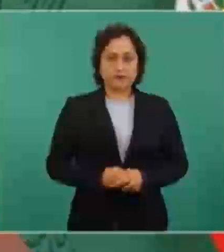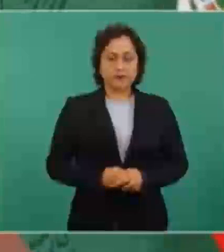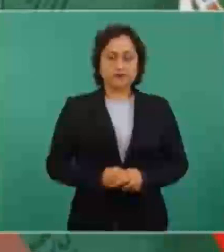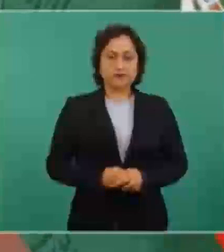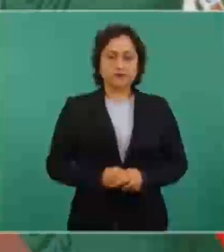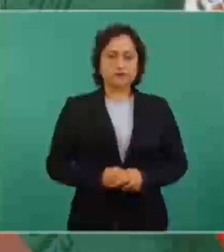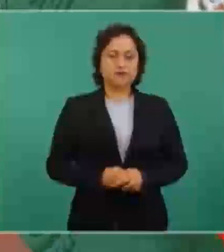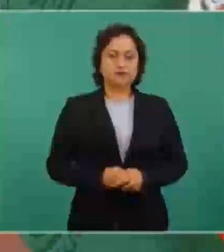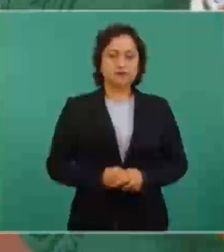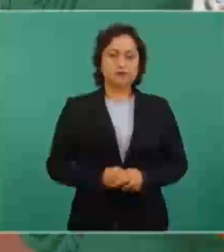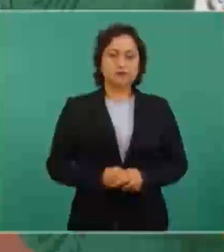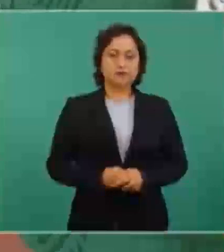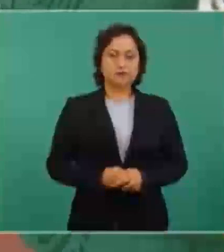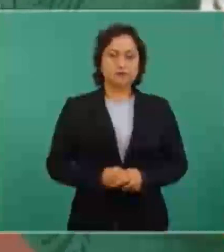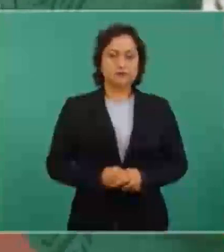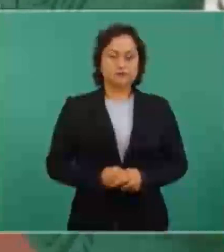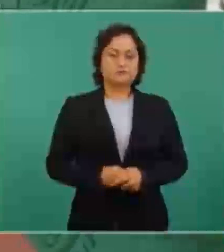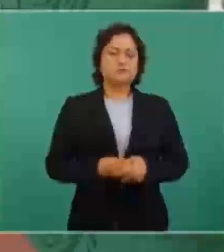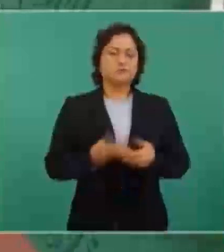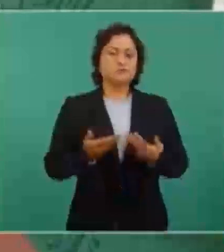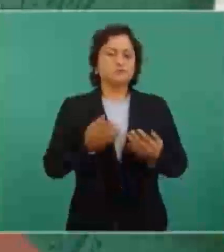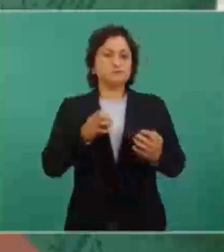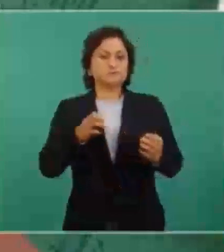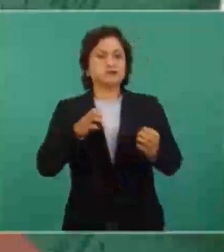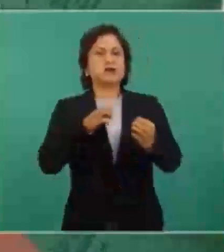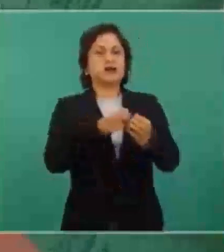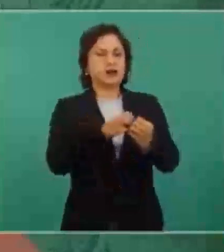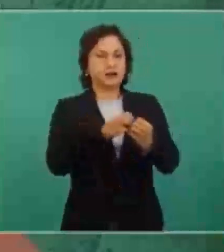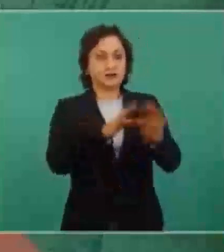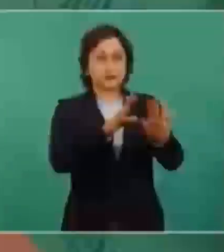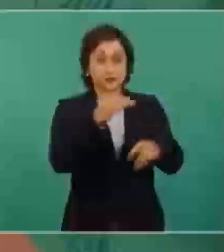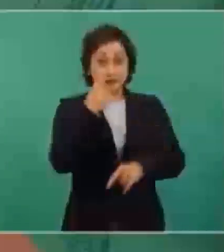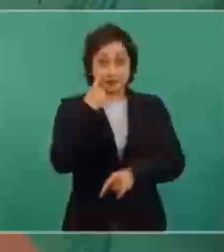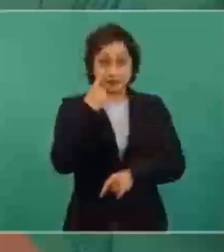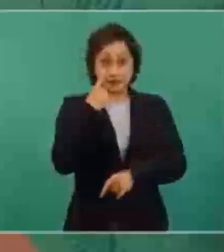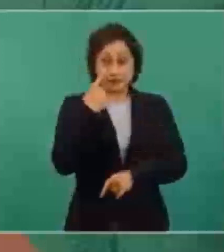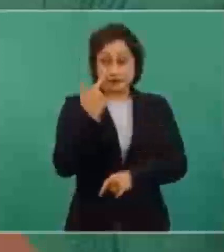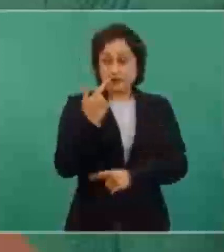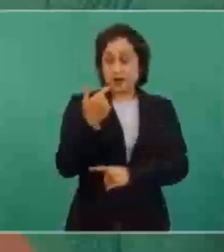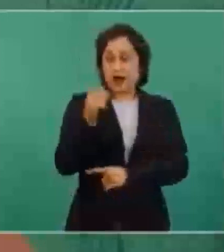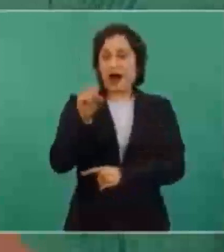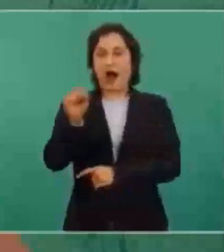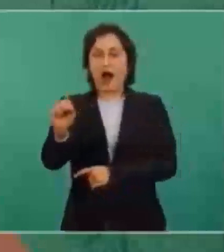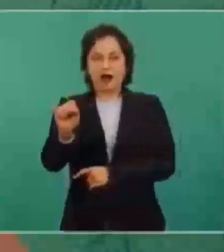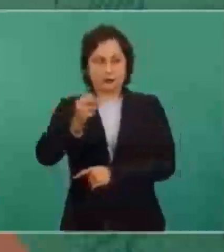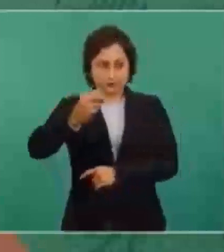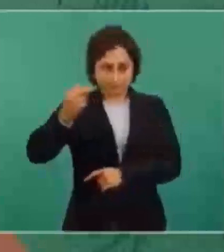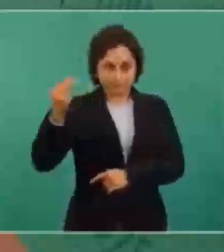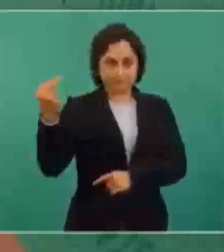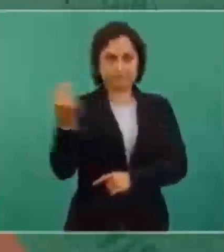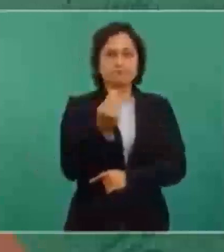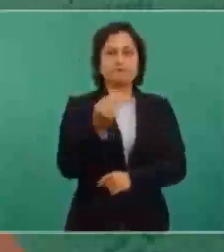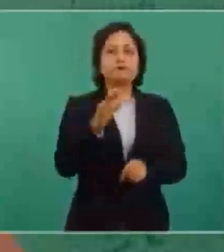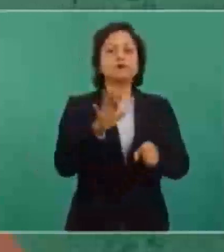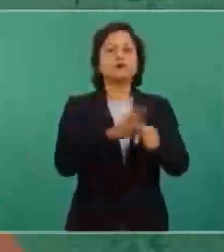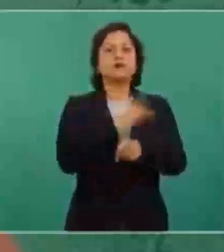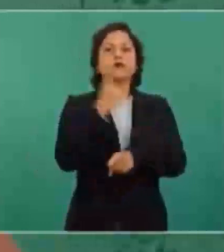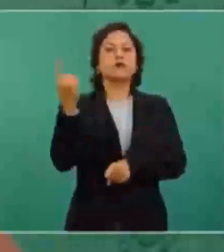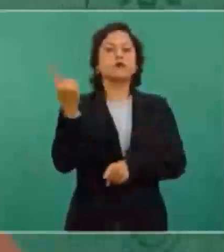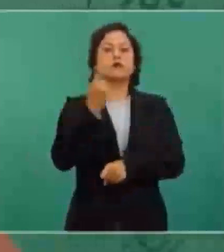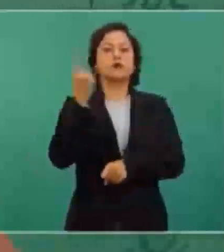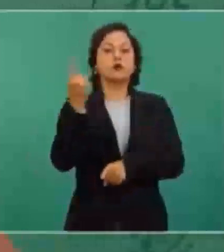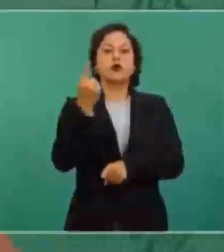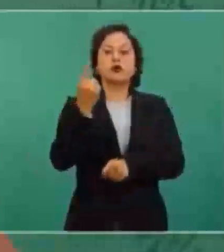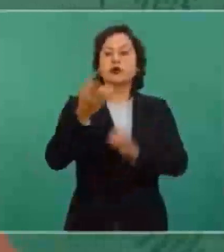Engañando de que se necesitaba el gas porque iban a construir 12